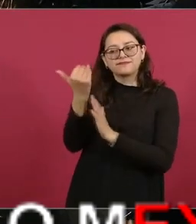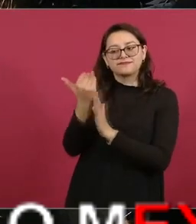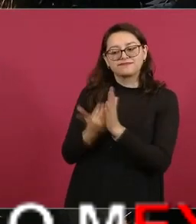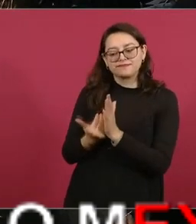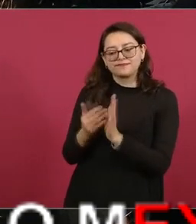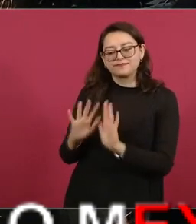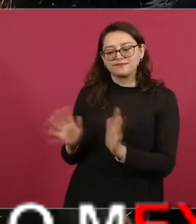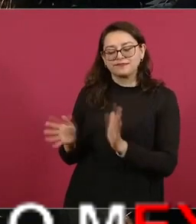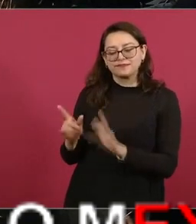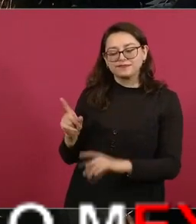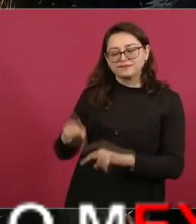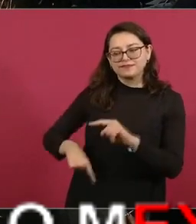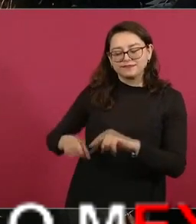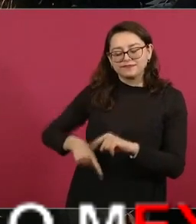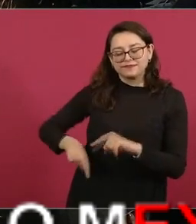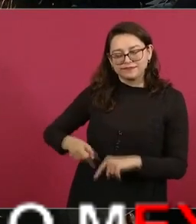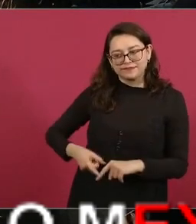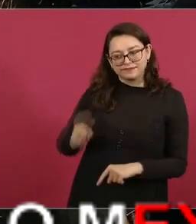imagínense